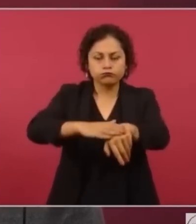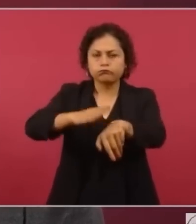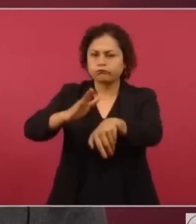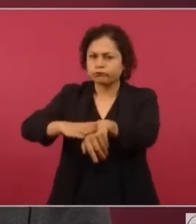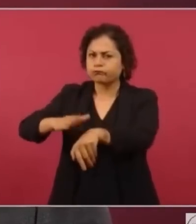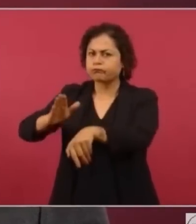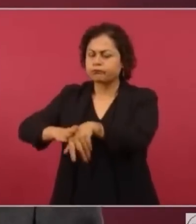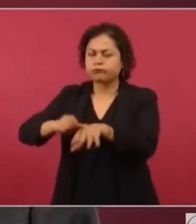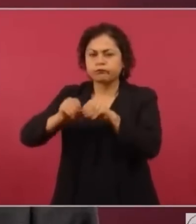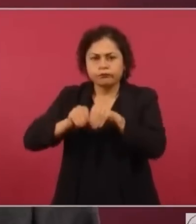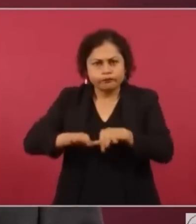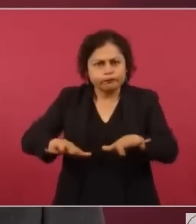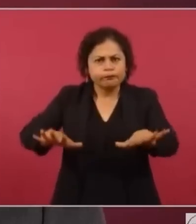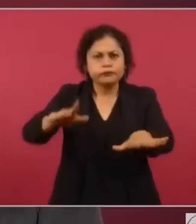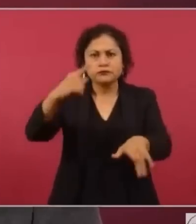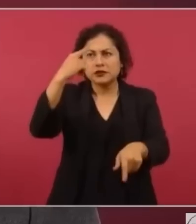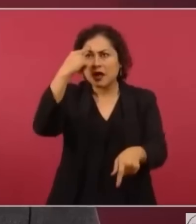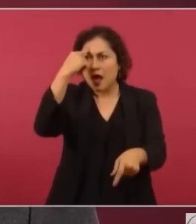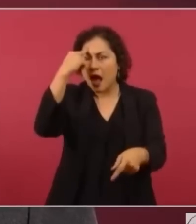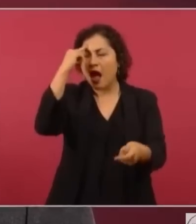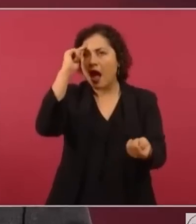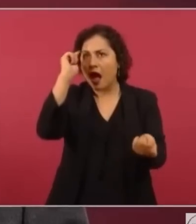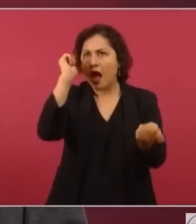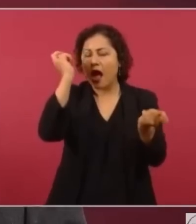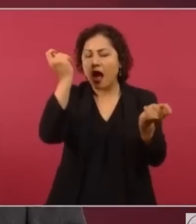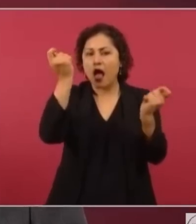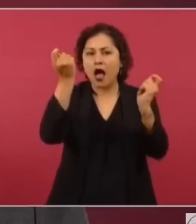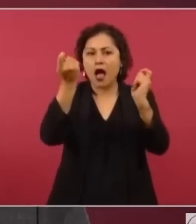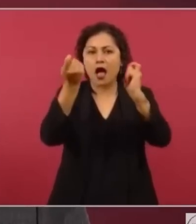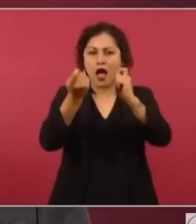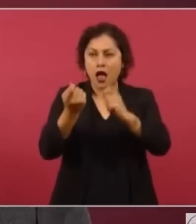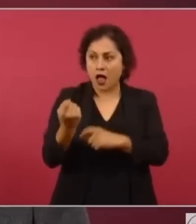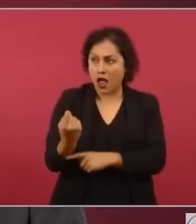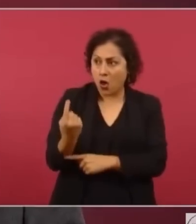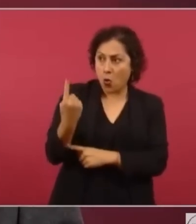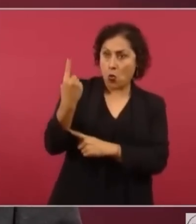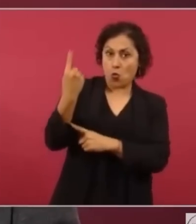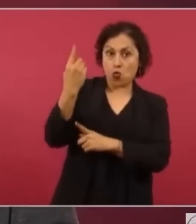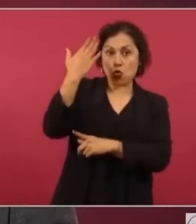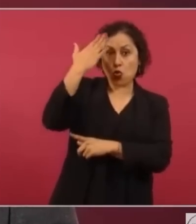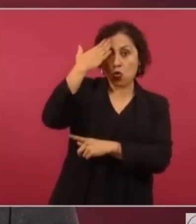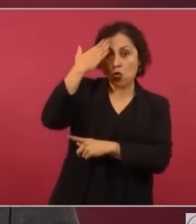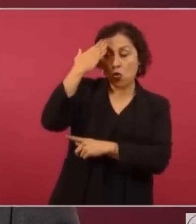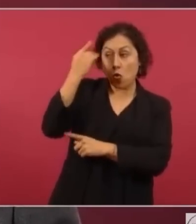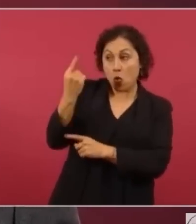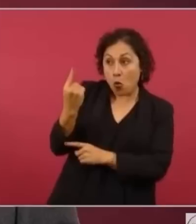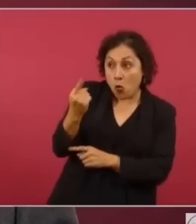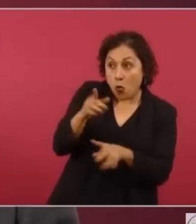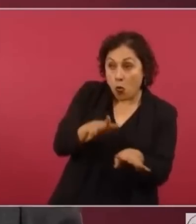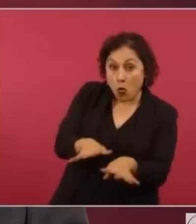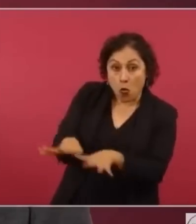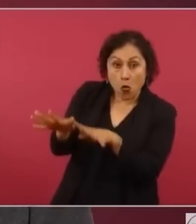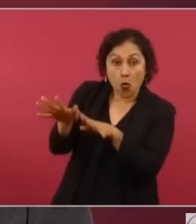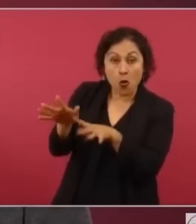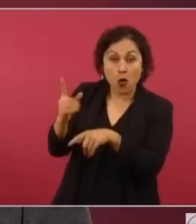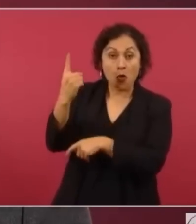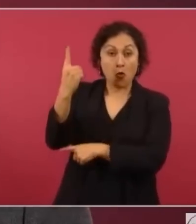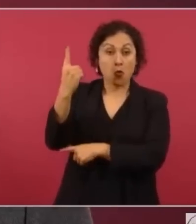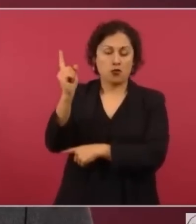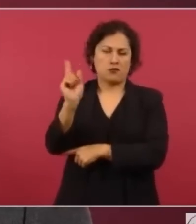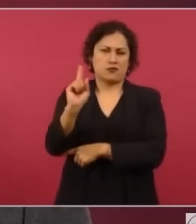para que no dependa de un dirigente, no dependa de un grupo de dirigentes, de una vanguardia,